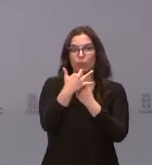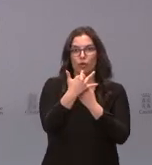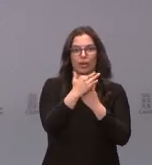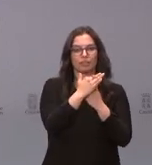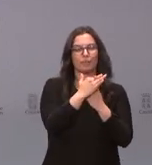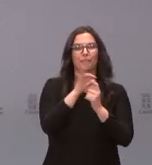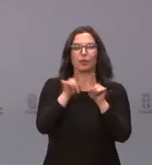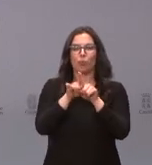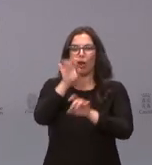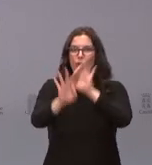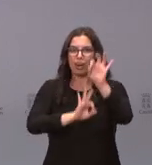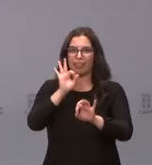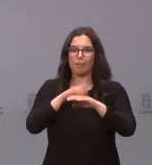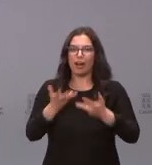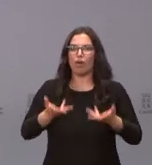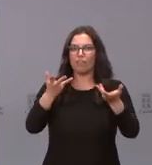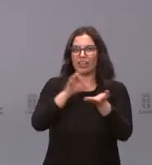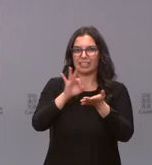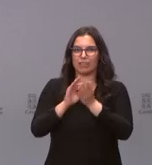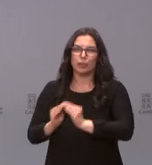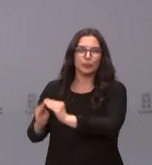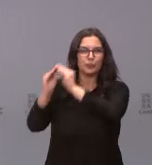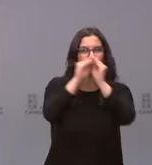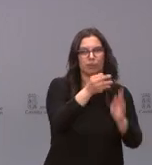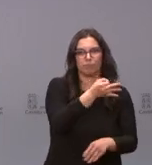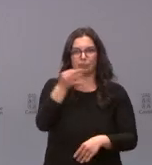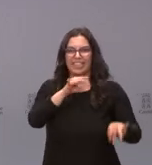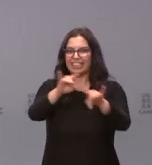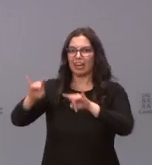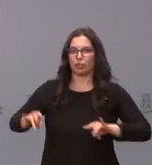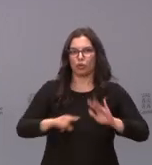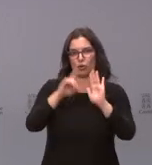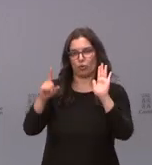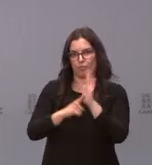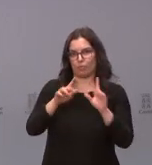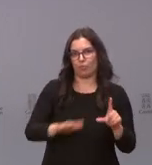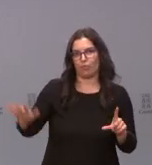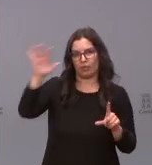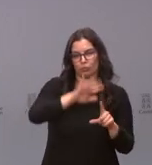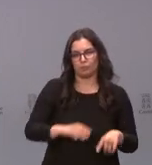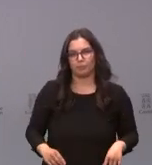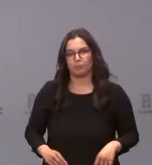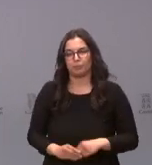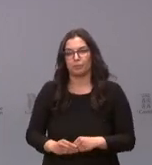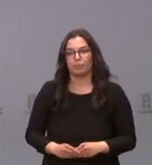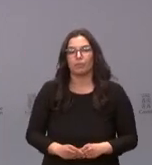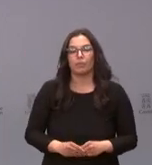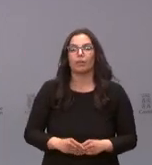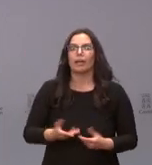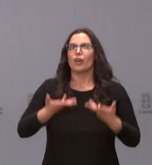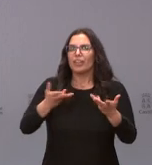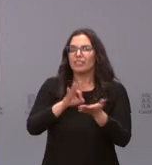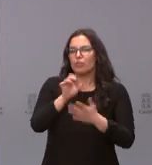se preste de forma eficaz y homogénea el servicio en todo el territorio de Castilla y León y con la calidad y la